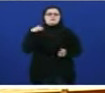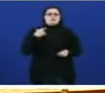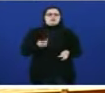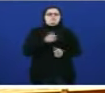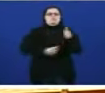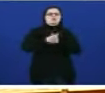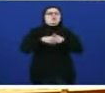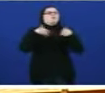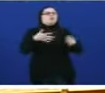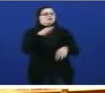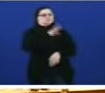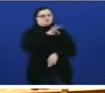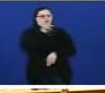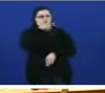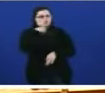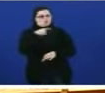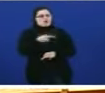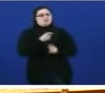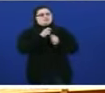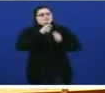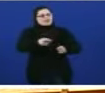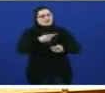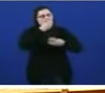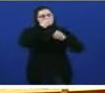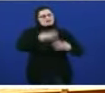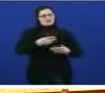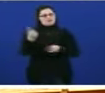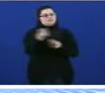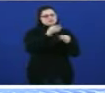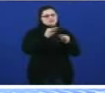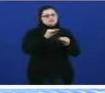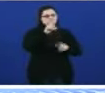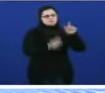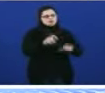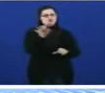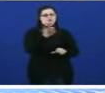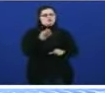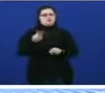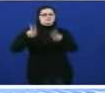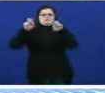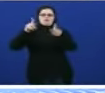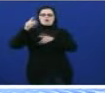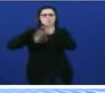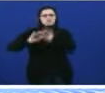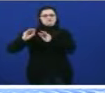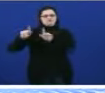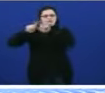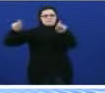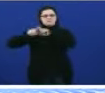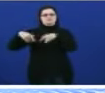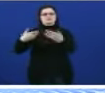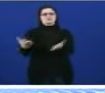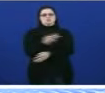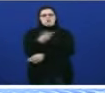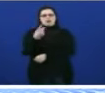Feijó? Satisfacer as necesidades das persoas ou satisfacer e sanear as contas de resultados das empresas. Sigamos co plan.